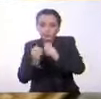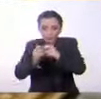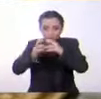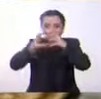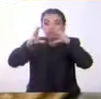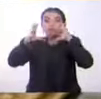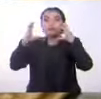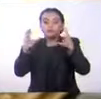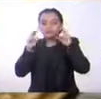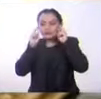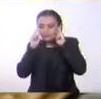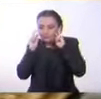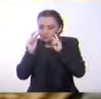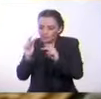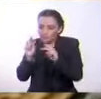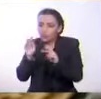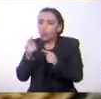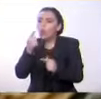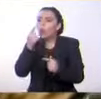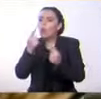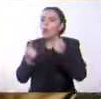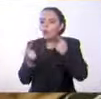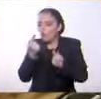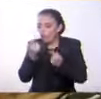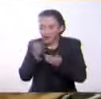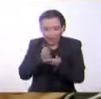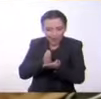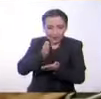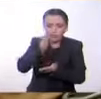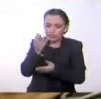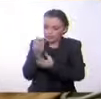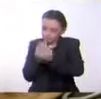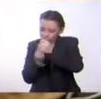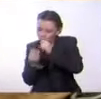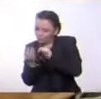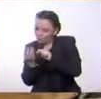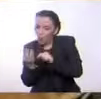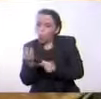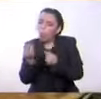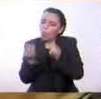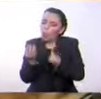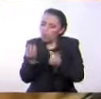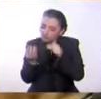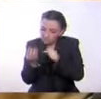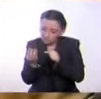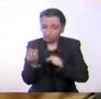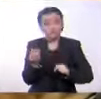identificar cuál especie es a la que pertenecen estos huevos.